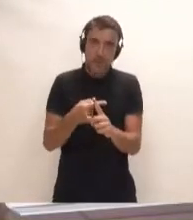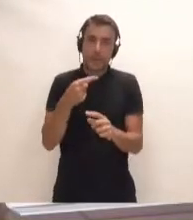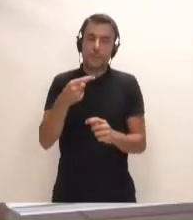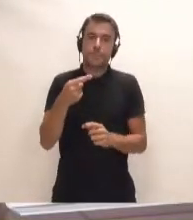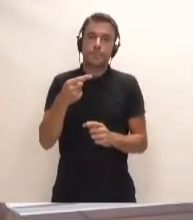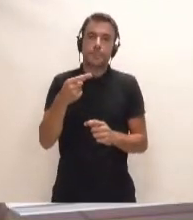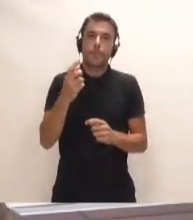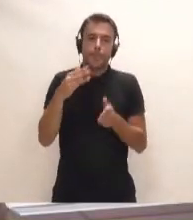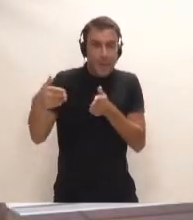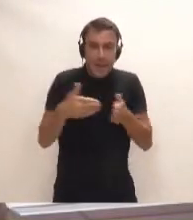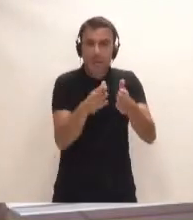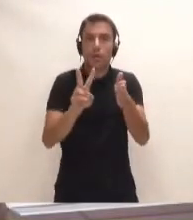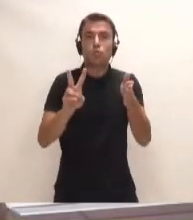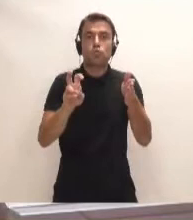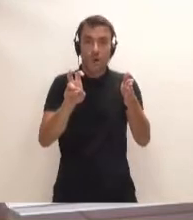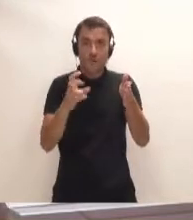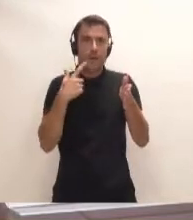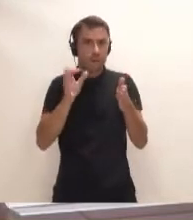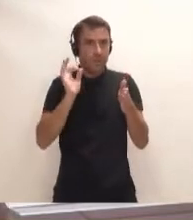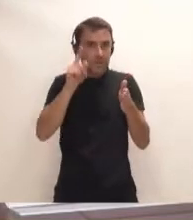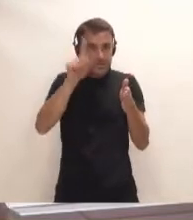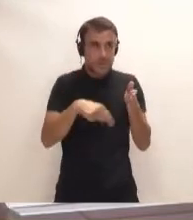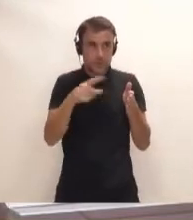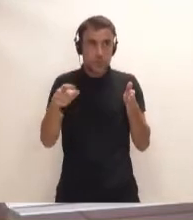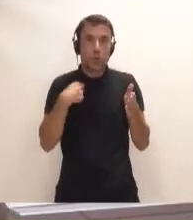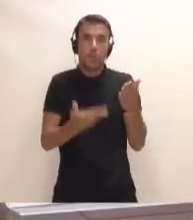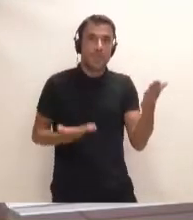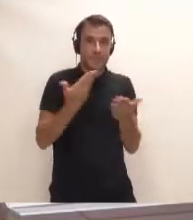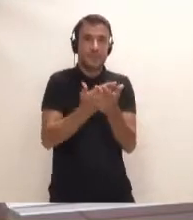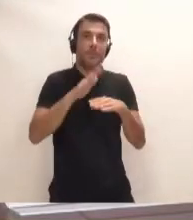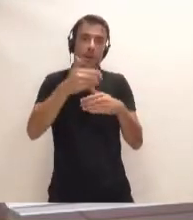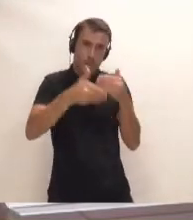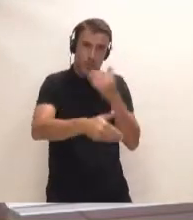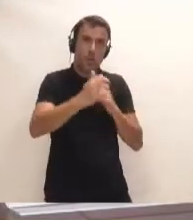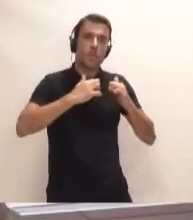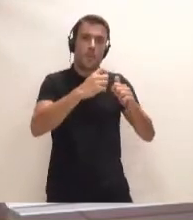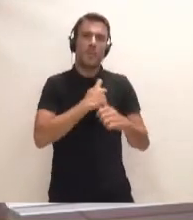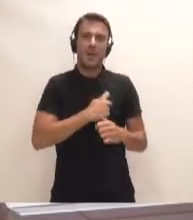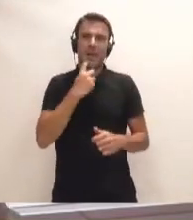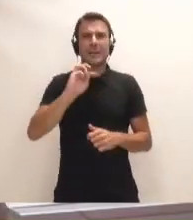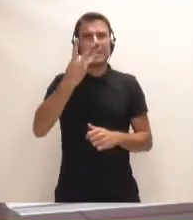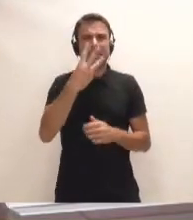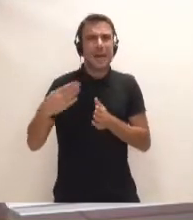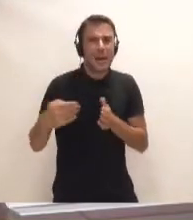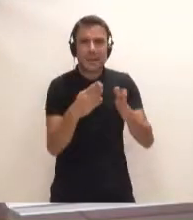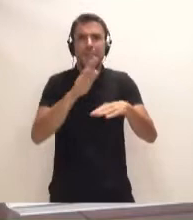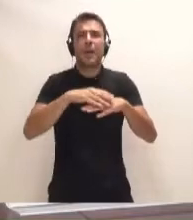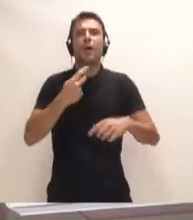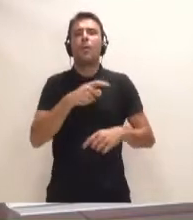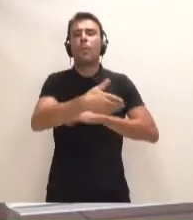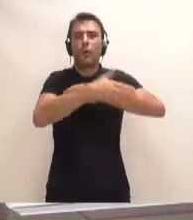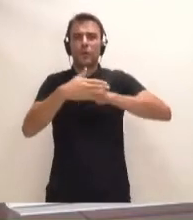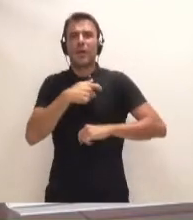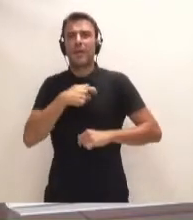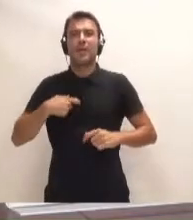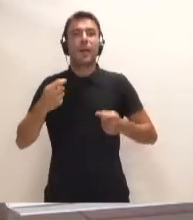nueva carretera, que tenemos que ver si esto es verdad, ya lo hemos presentado para comisión plenaria. Tercera carretera para el puerto de Granadilla declarada de urgencia